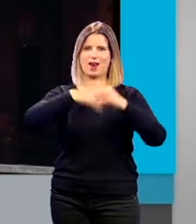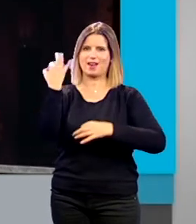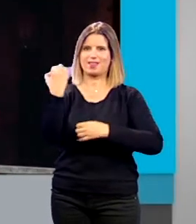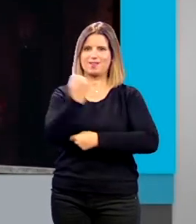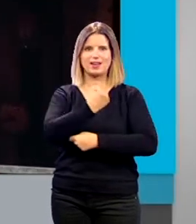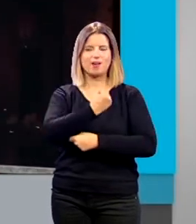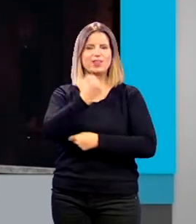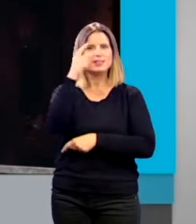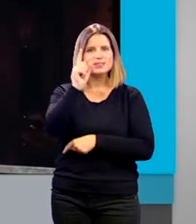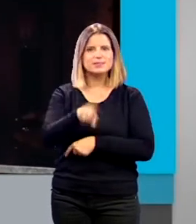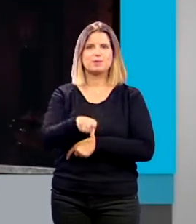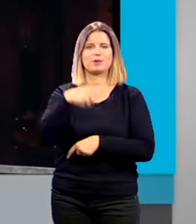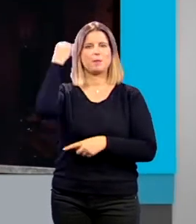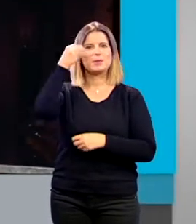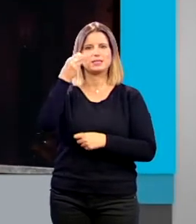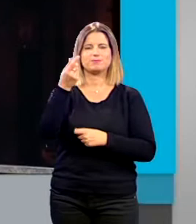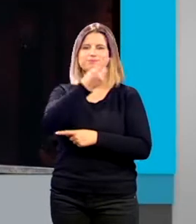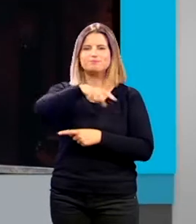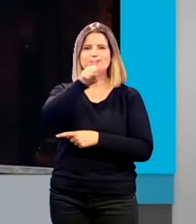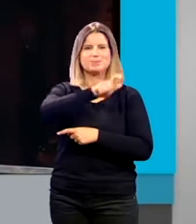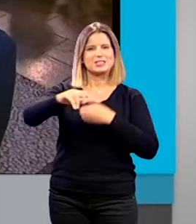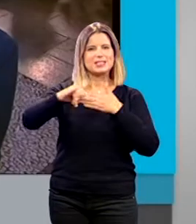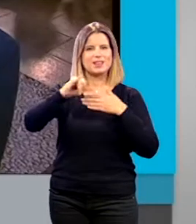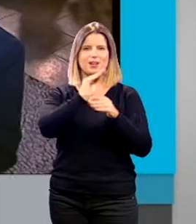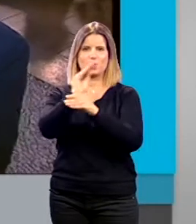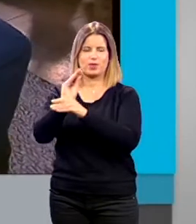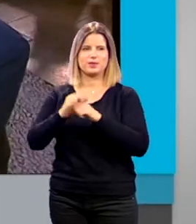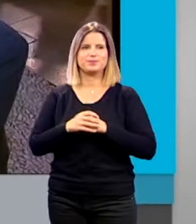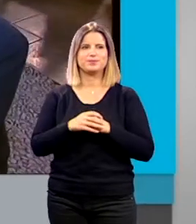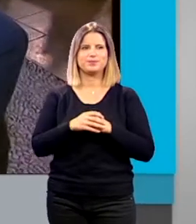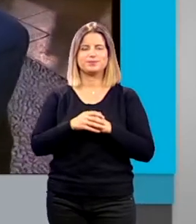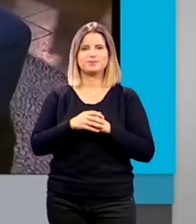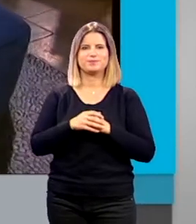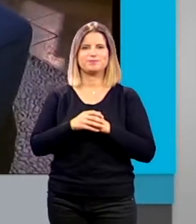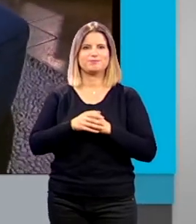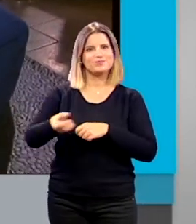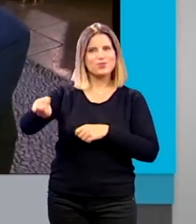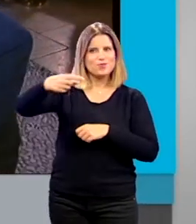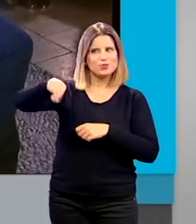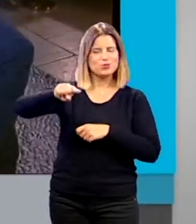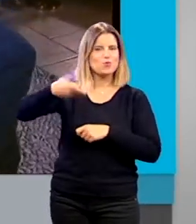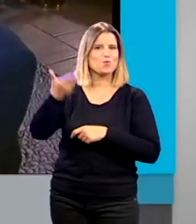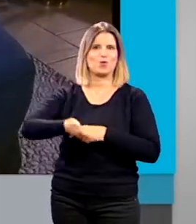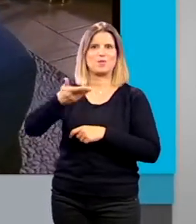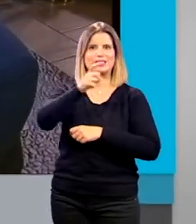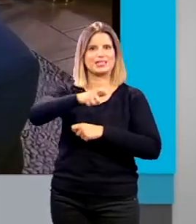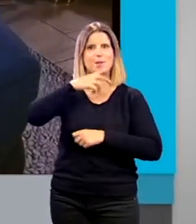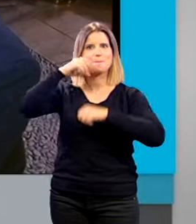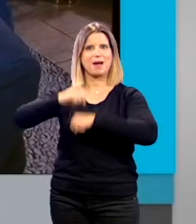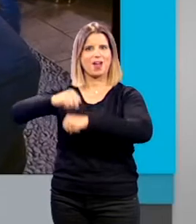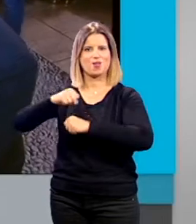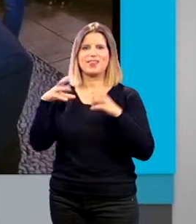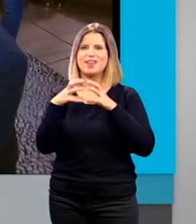en lo mucho que tenemos que cuidar la gente que tenemos muy cerca. Que ustedes son muy importantes, los mayores de Granada,